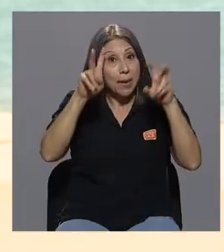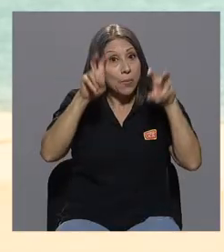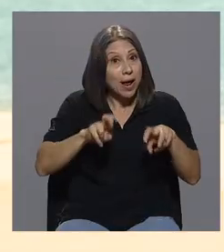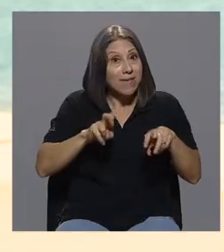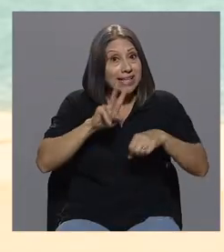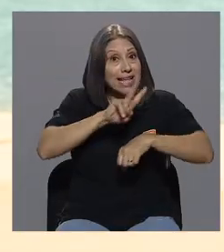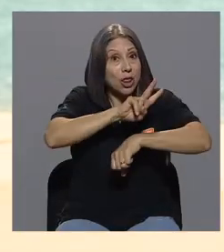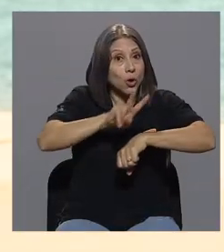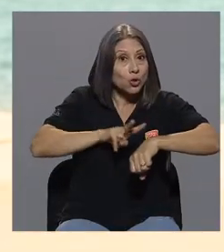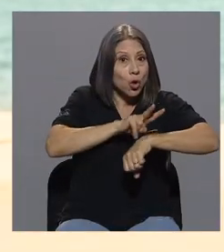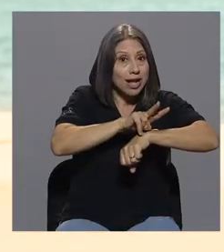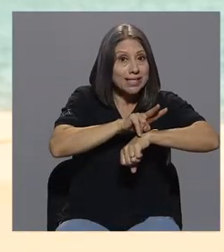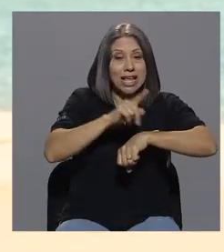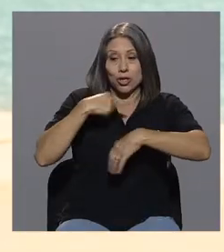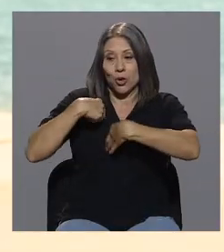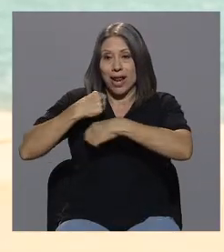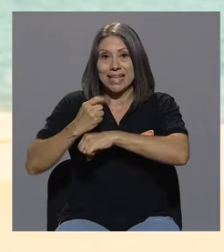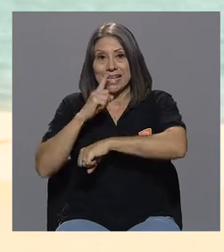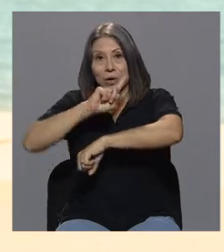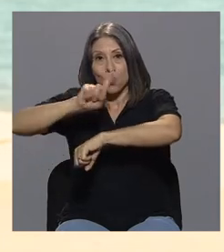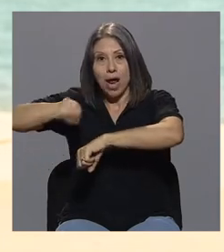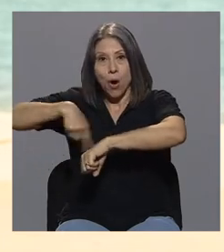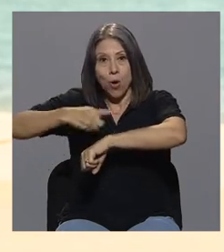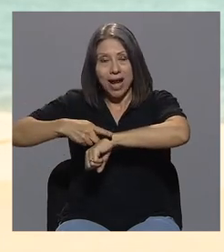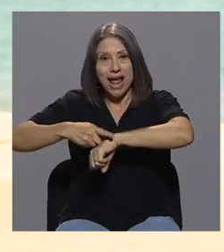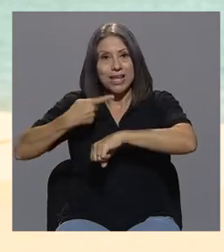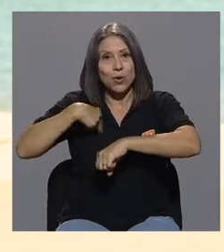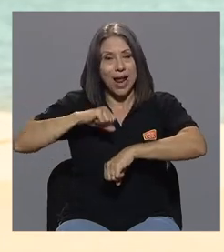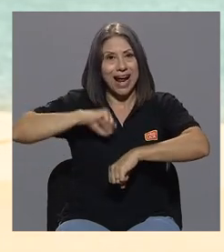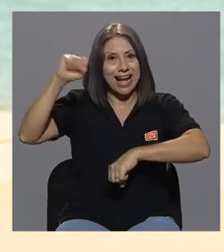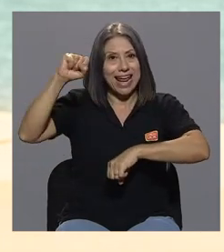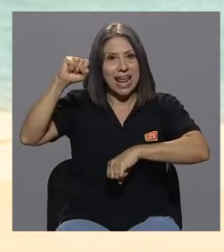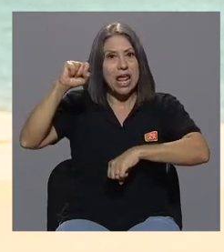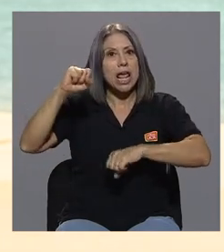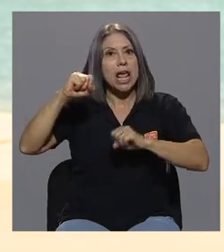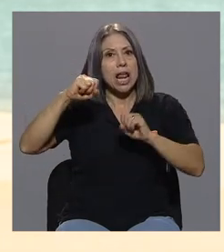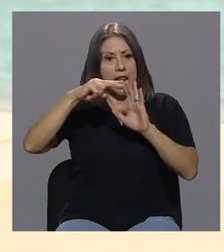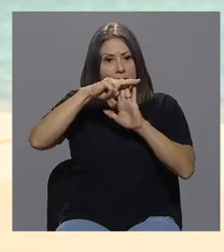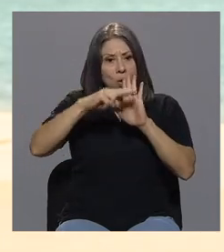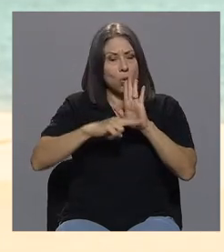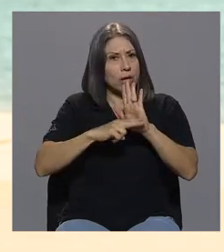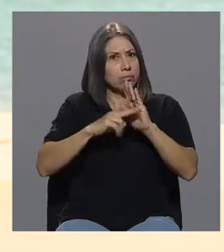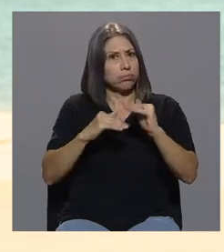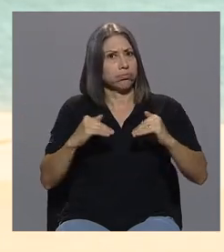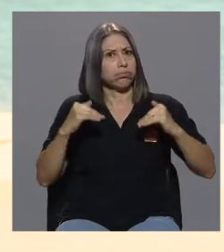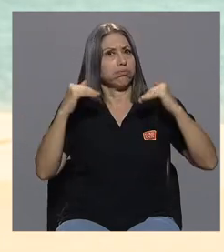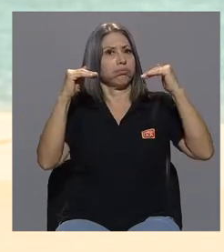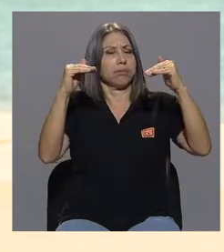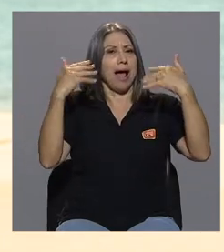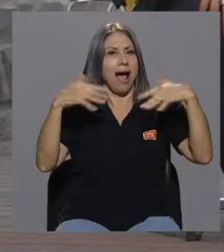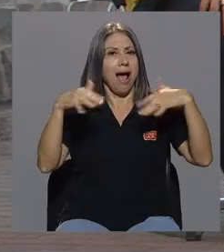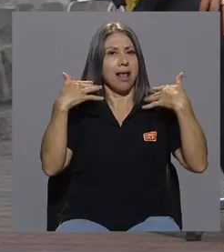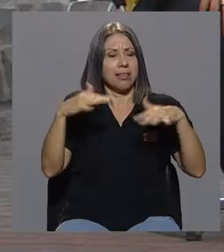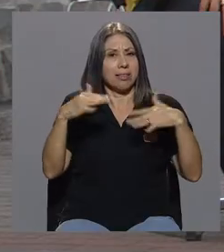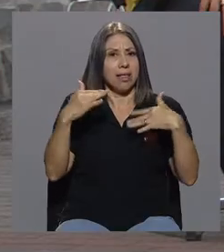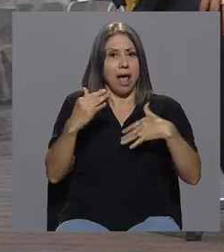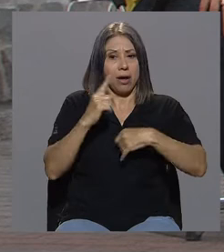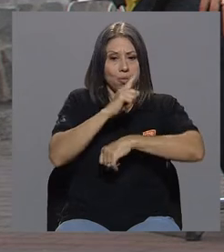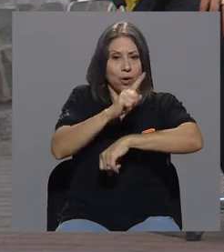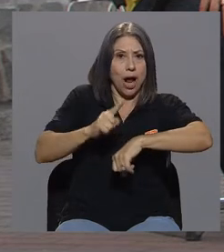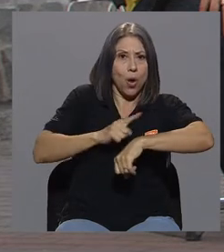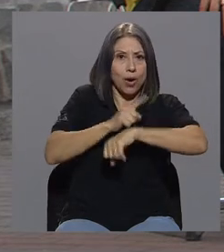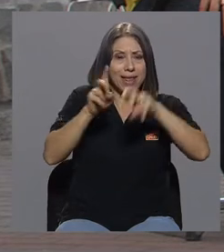realicé en una hora y la gané. Y mi puntuación fue muy alta, para una hora más bien de examen. Y